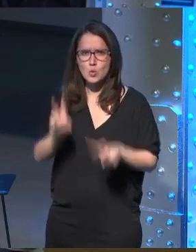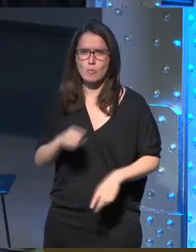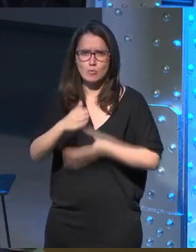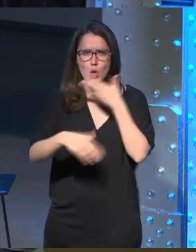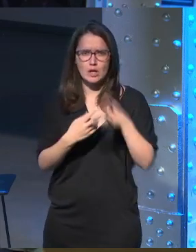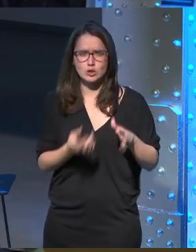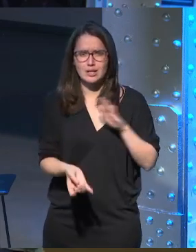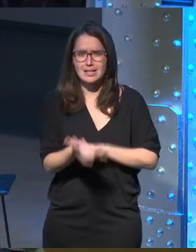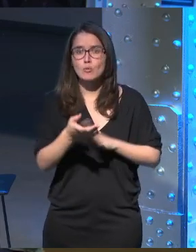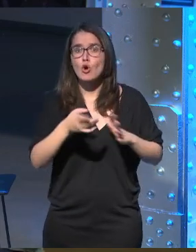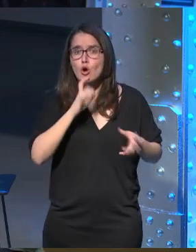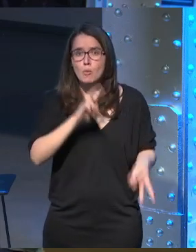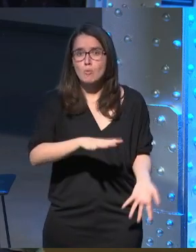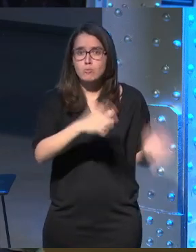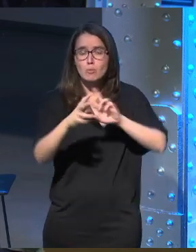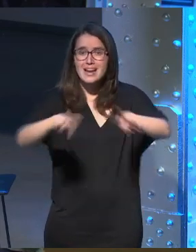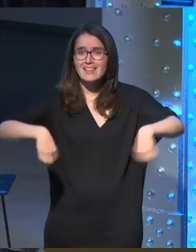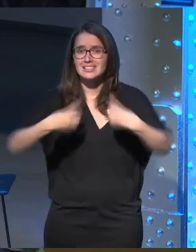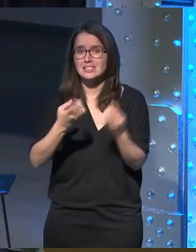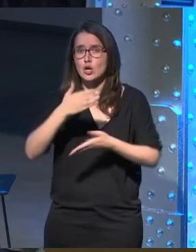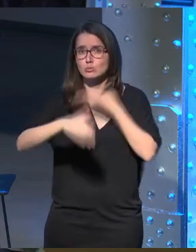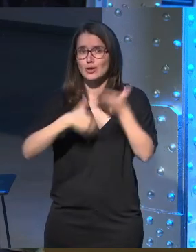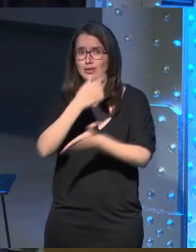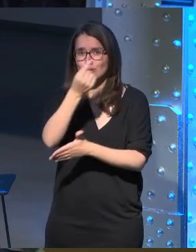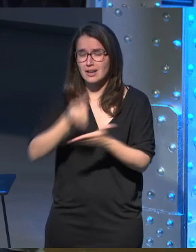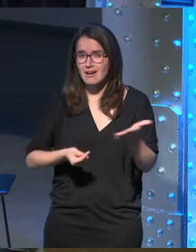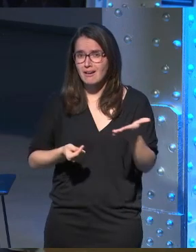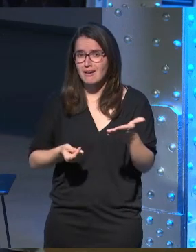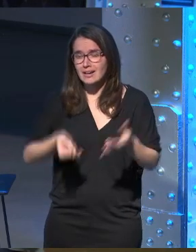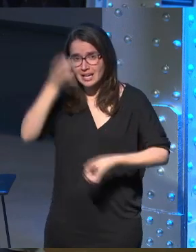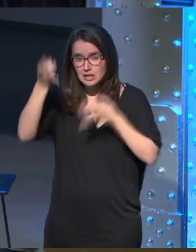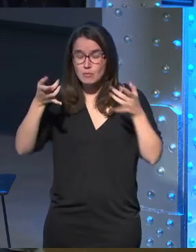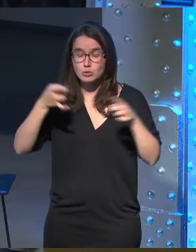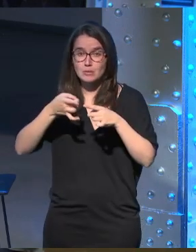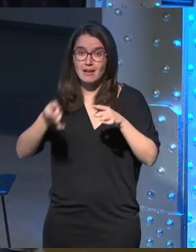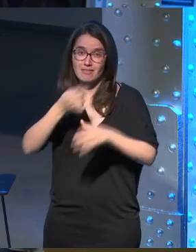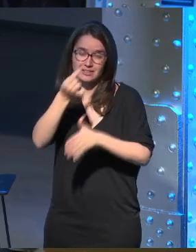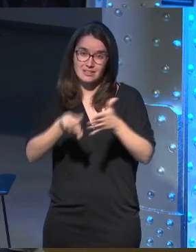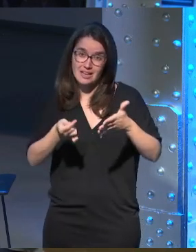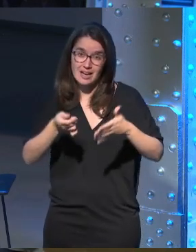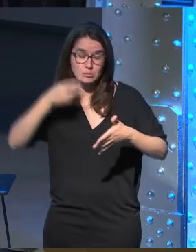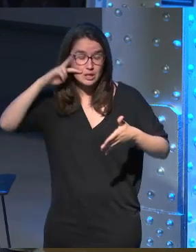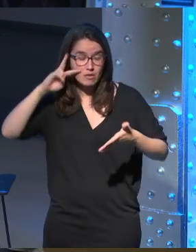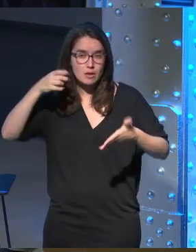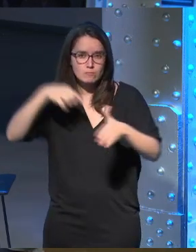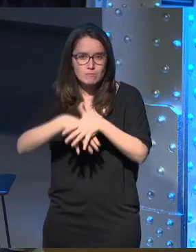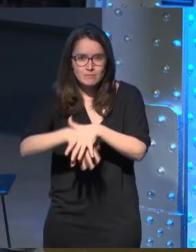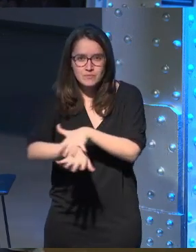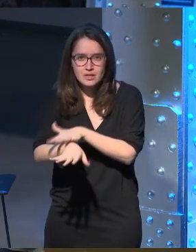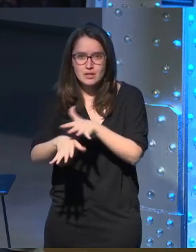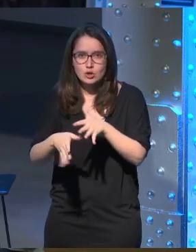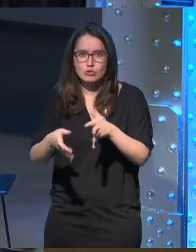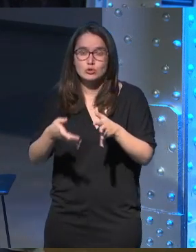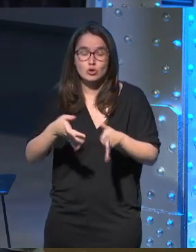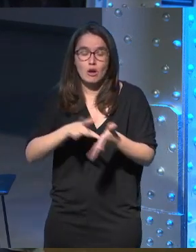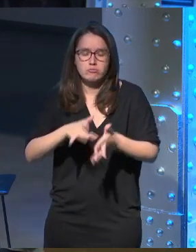creativo como se puede rediseñar también los procesos creativos para diseñar experiencias inmersivas y tenemos la suerte de que nos lo van